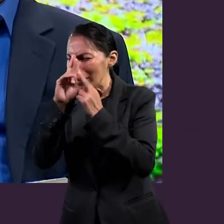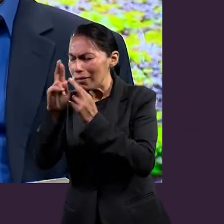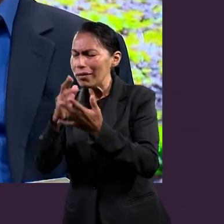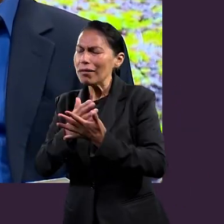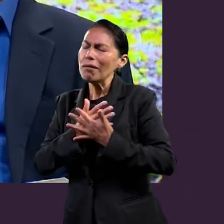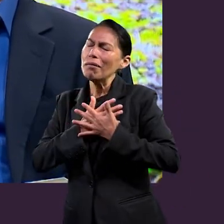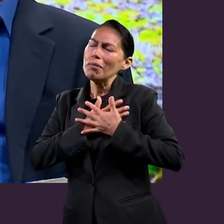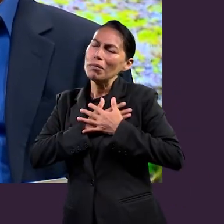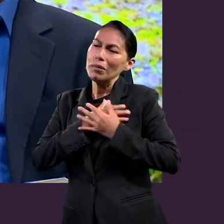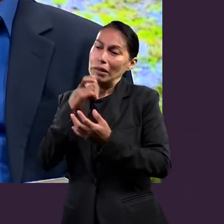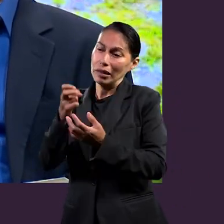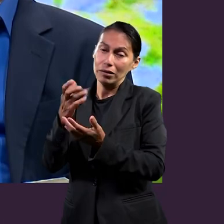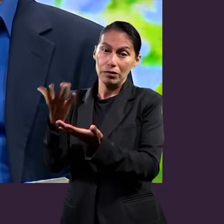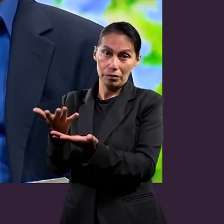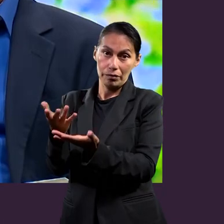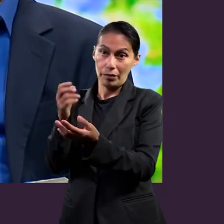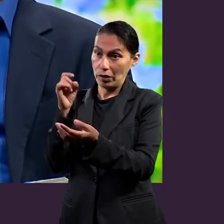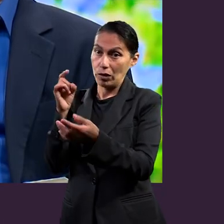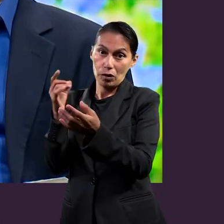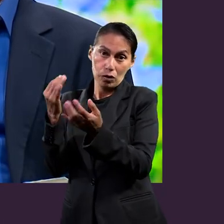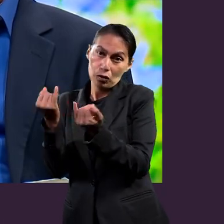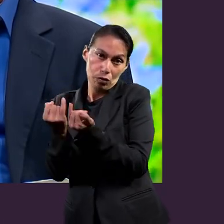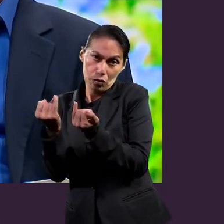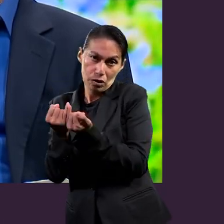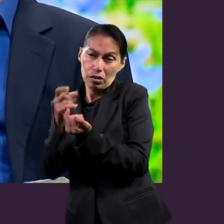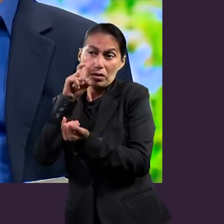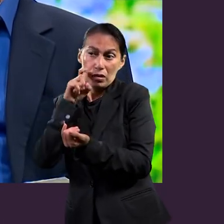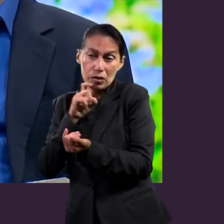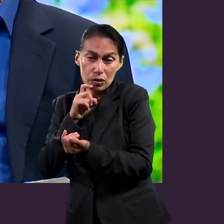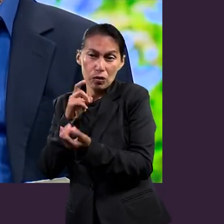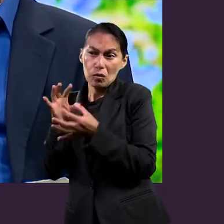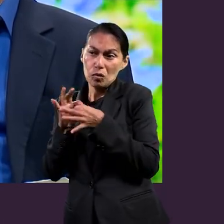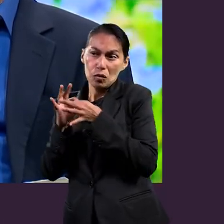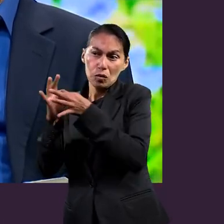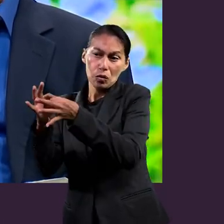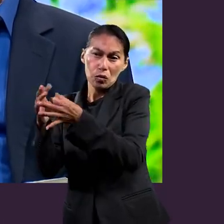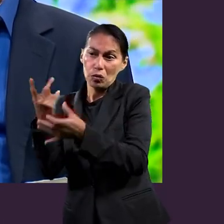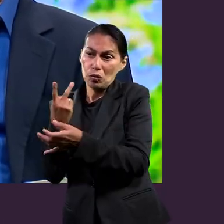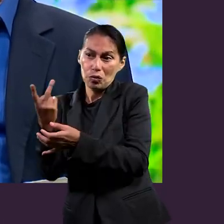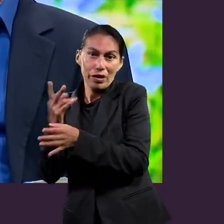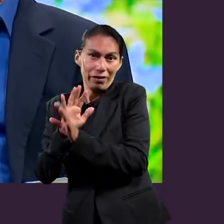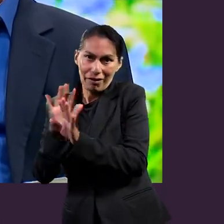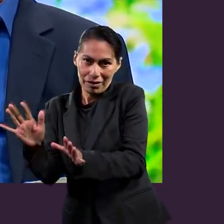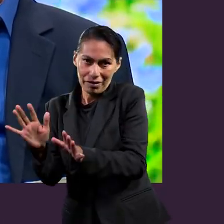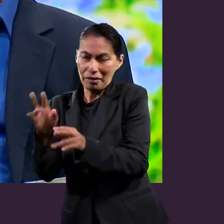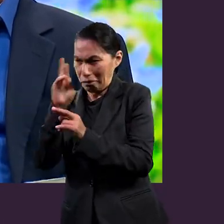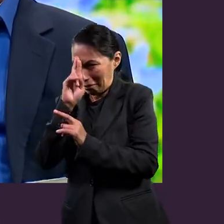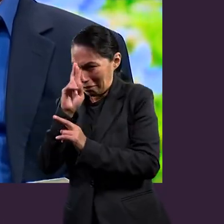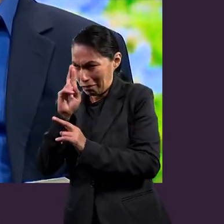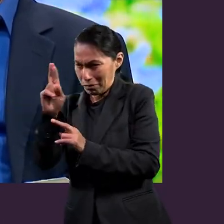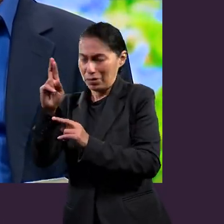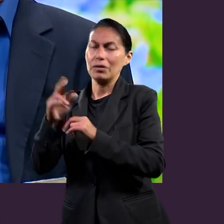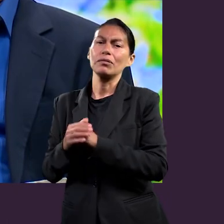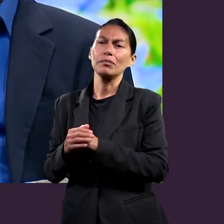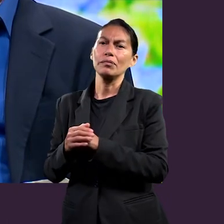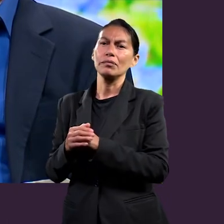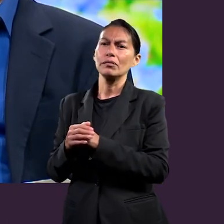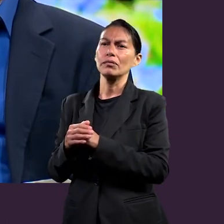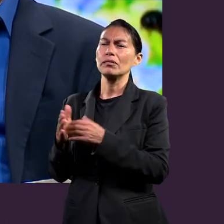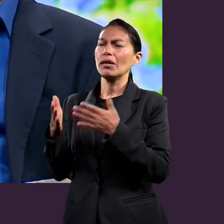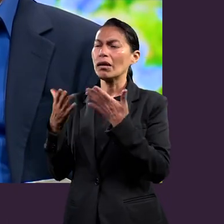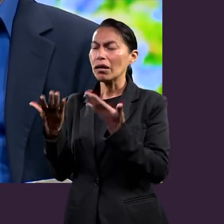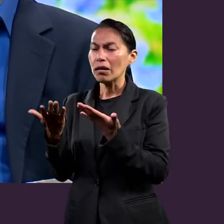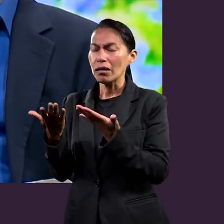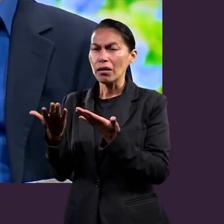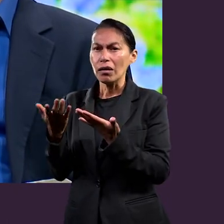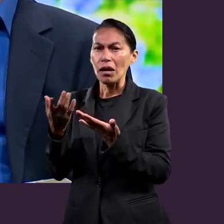consideración y buen trato entre esposos y esposas. Y esto incluye la sexualidad en el matrimonio. También se eleva la